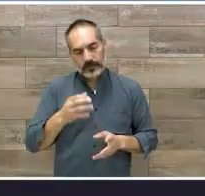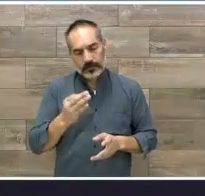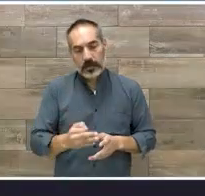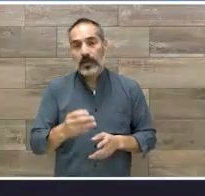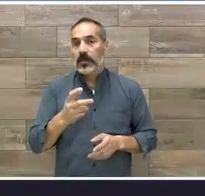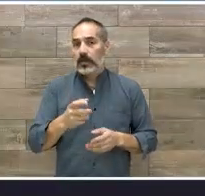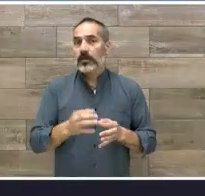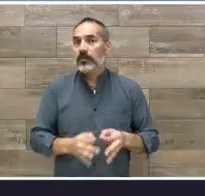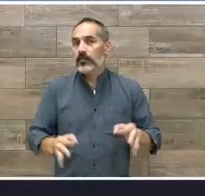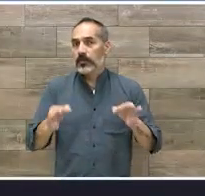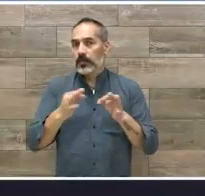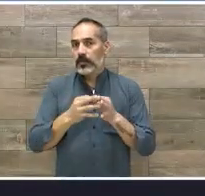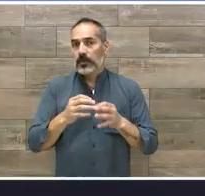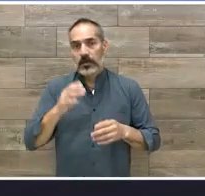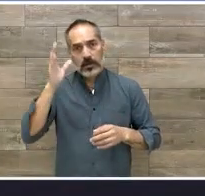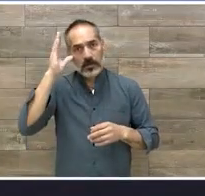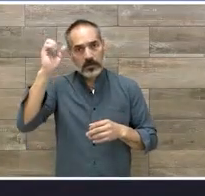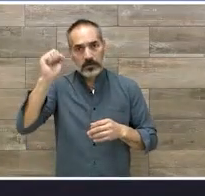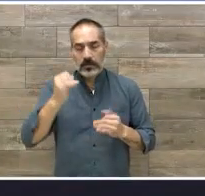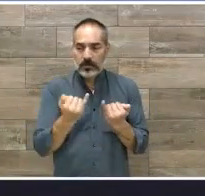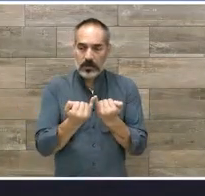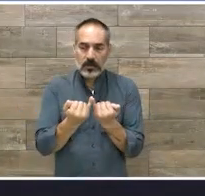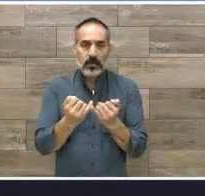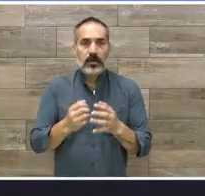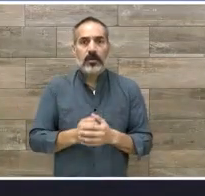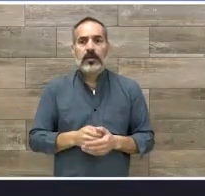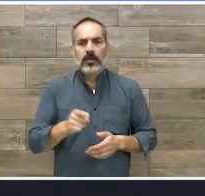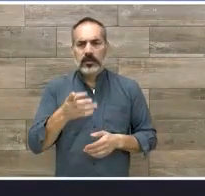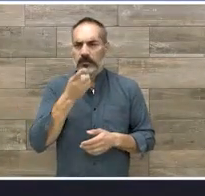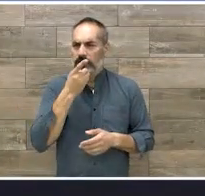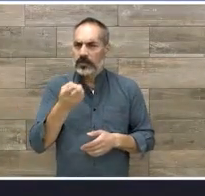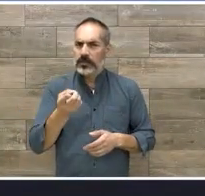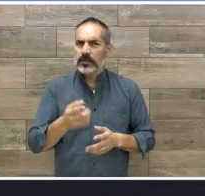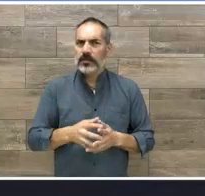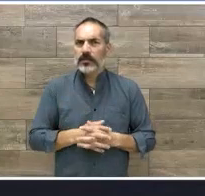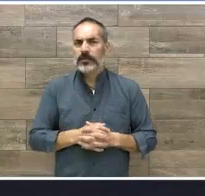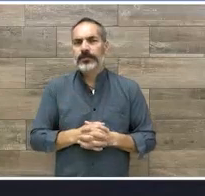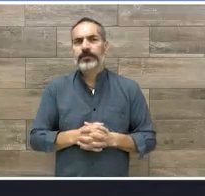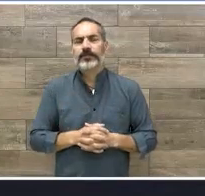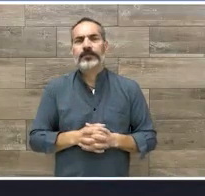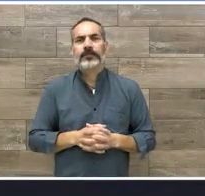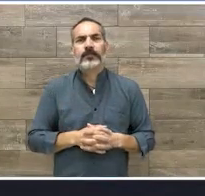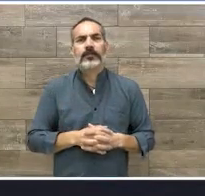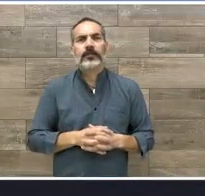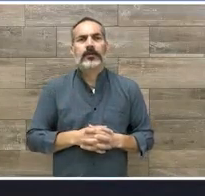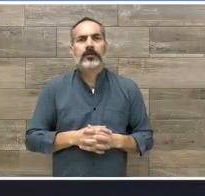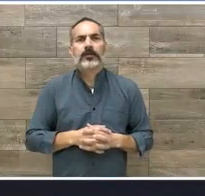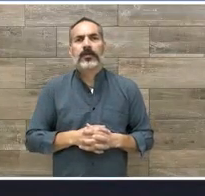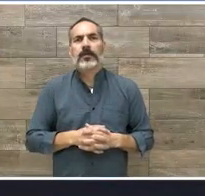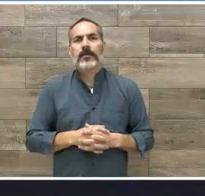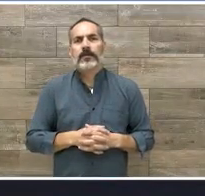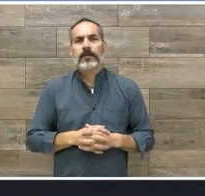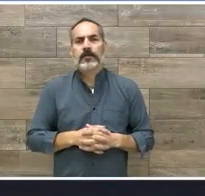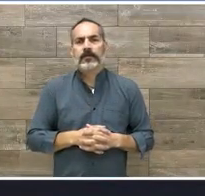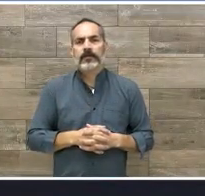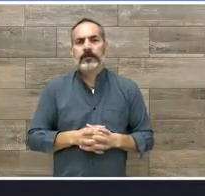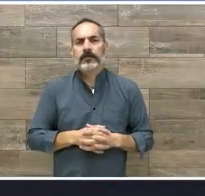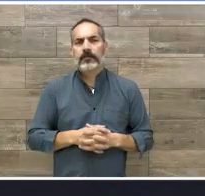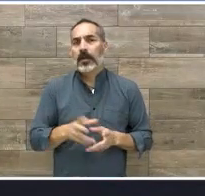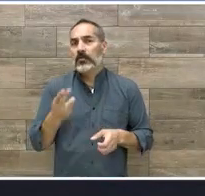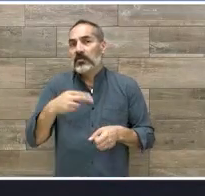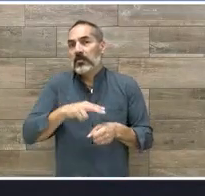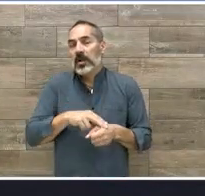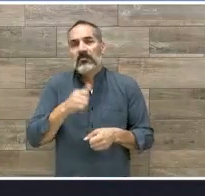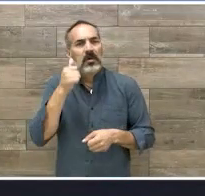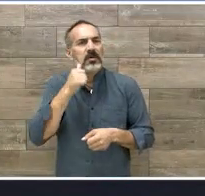importante y también un concepto que ahorita tú mencionas que no es común, Siempre hablamos